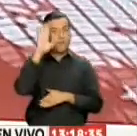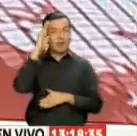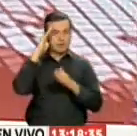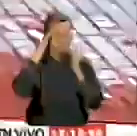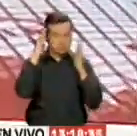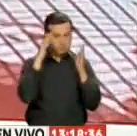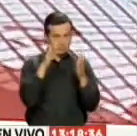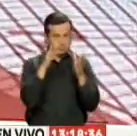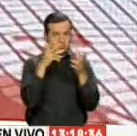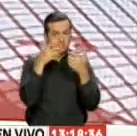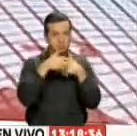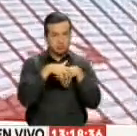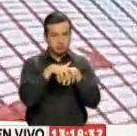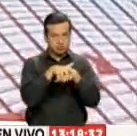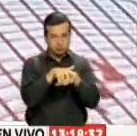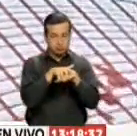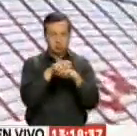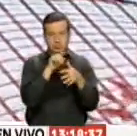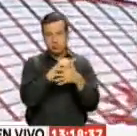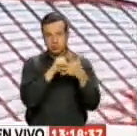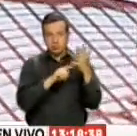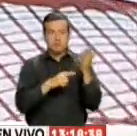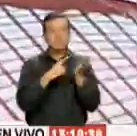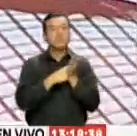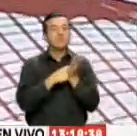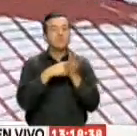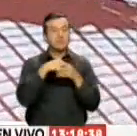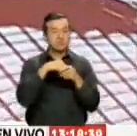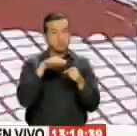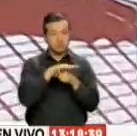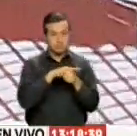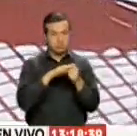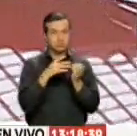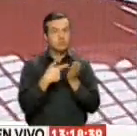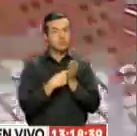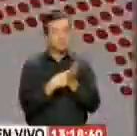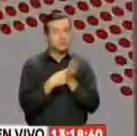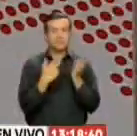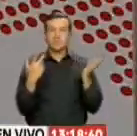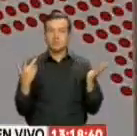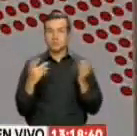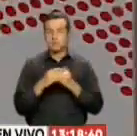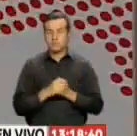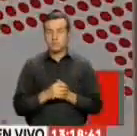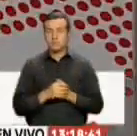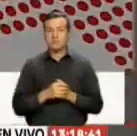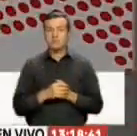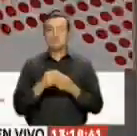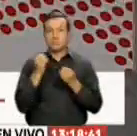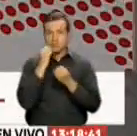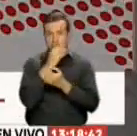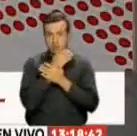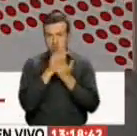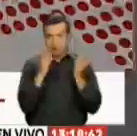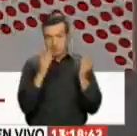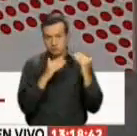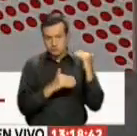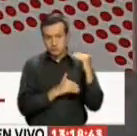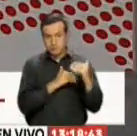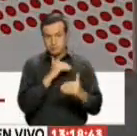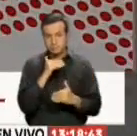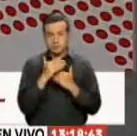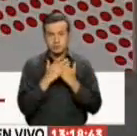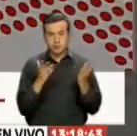mencionó también otros aspectos Que serán materia de debate en el nuevo ente Según lo que se va manifestando En realidad